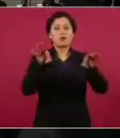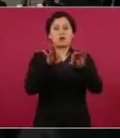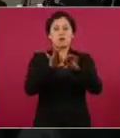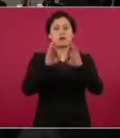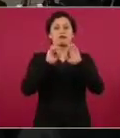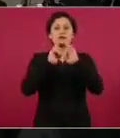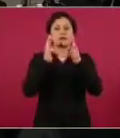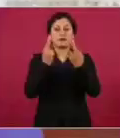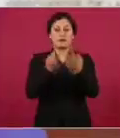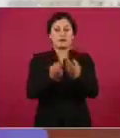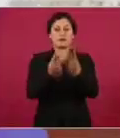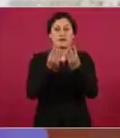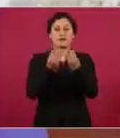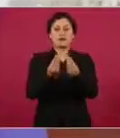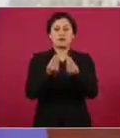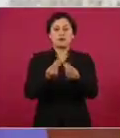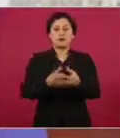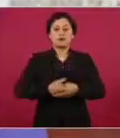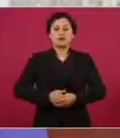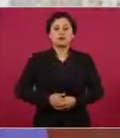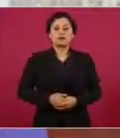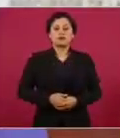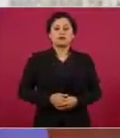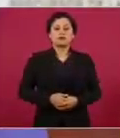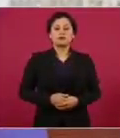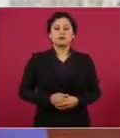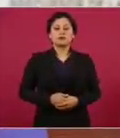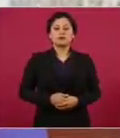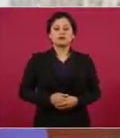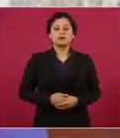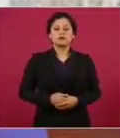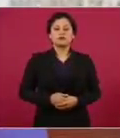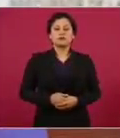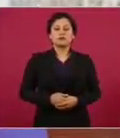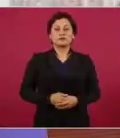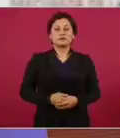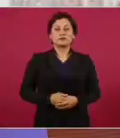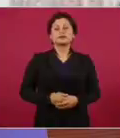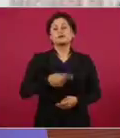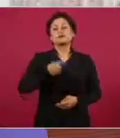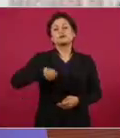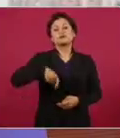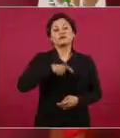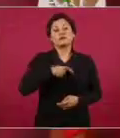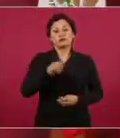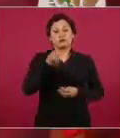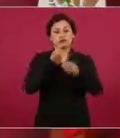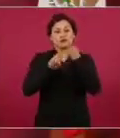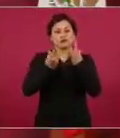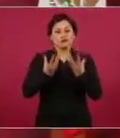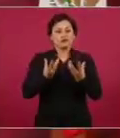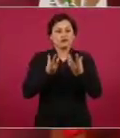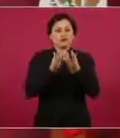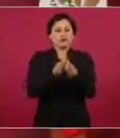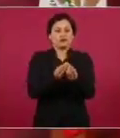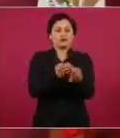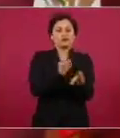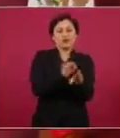que hasta vamos a comer unos tamales de masa colada.